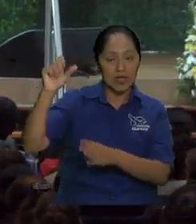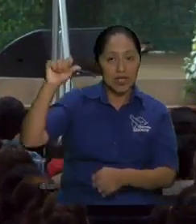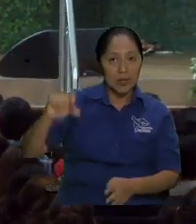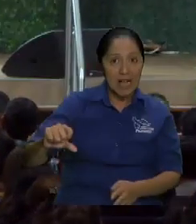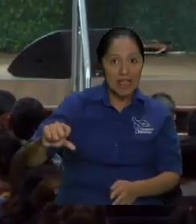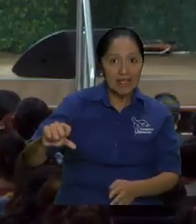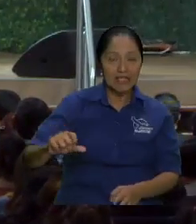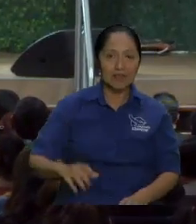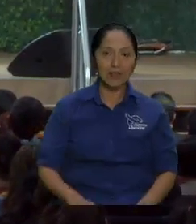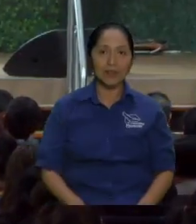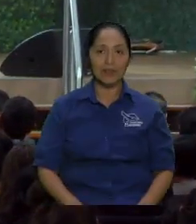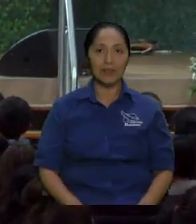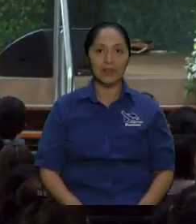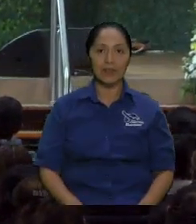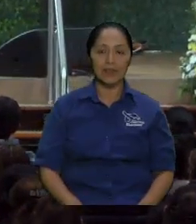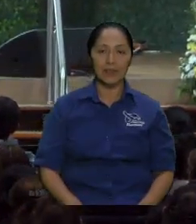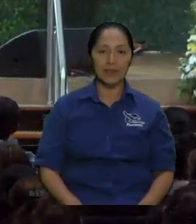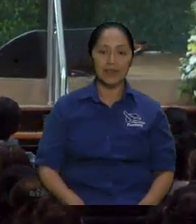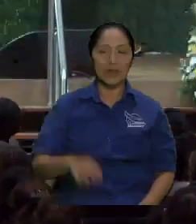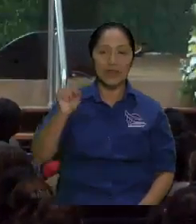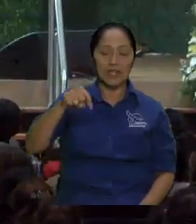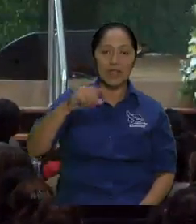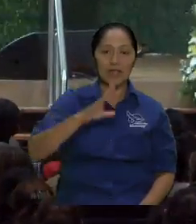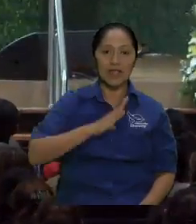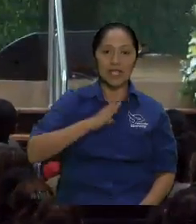tiene que tener una evolución